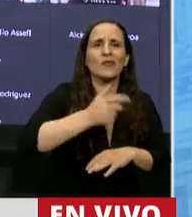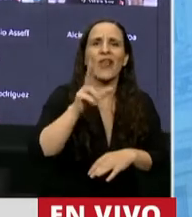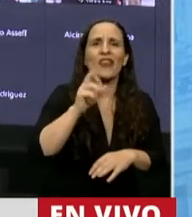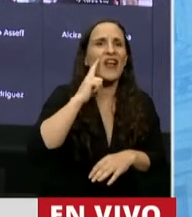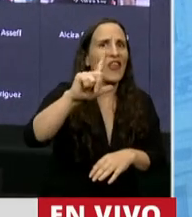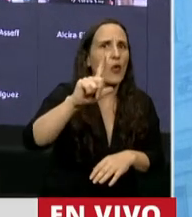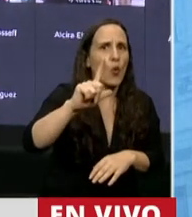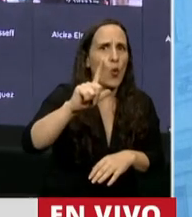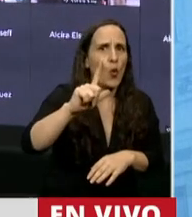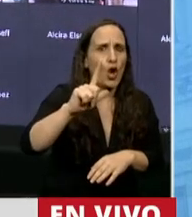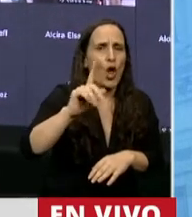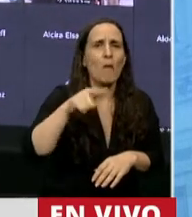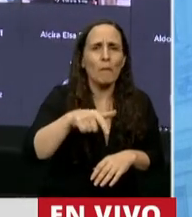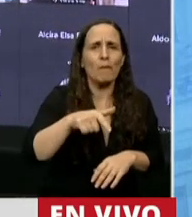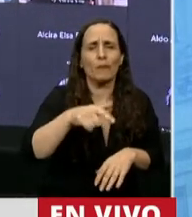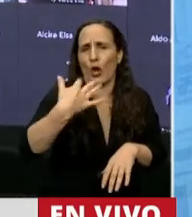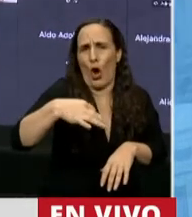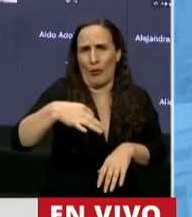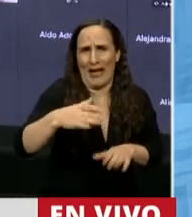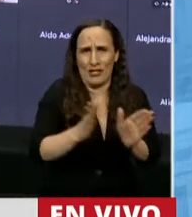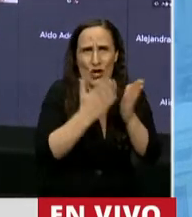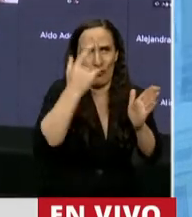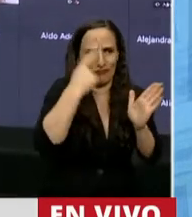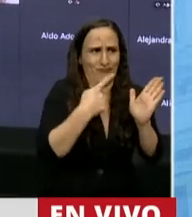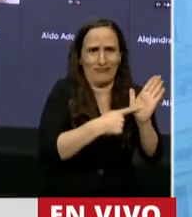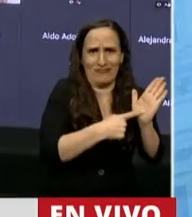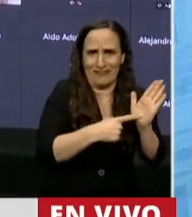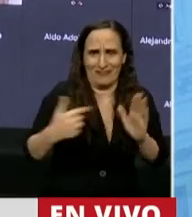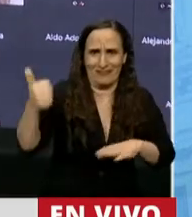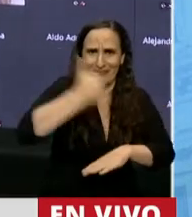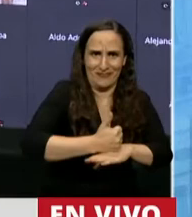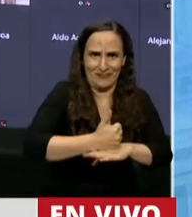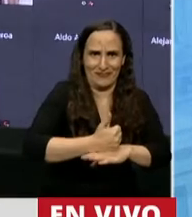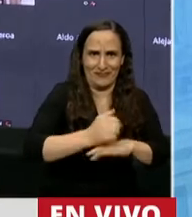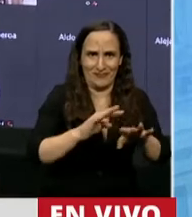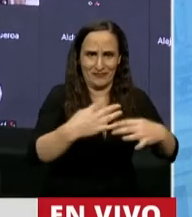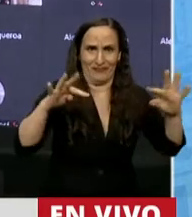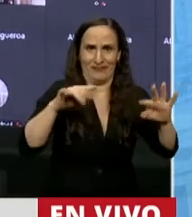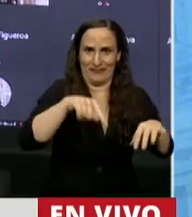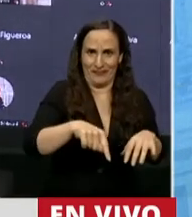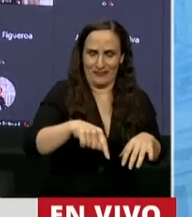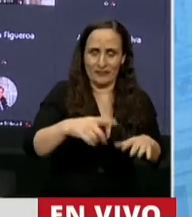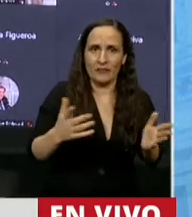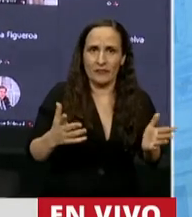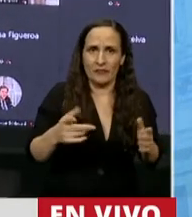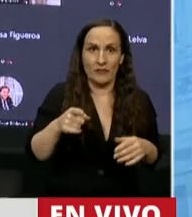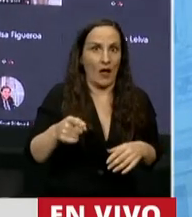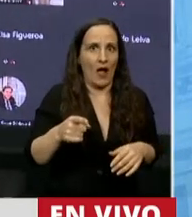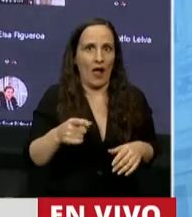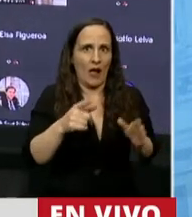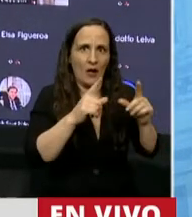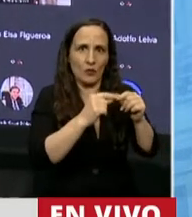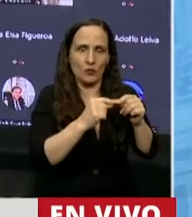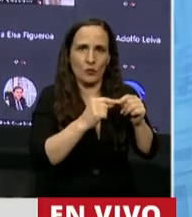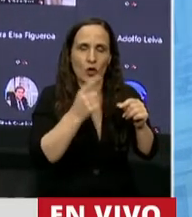julio a cumplir con su obligación constitucional en esta Cámara y que está en evidente incumplimiento del